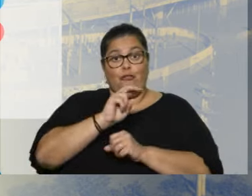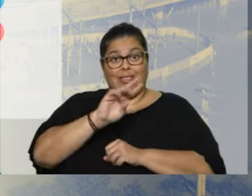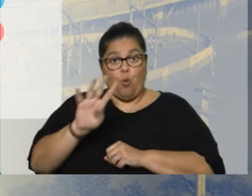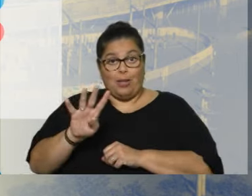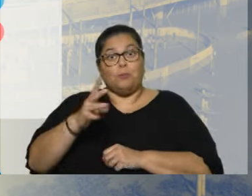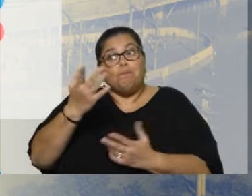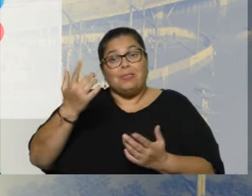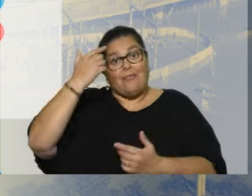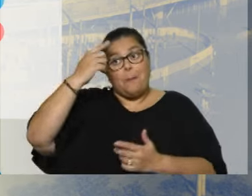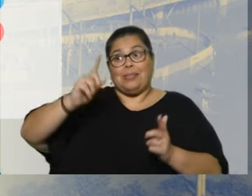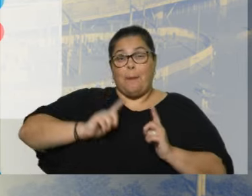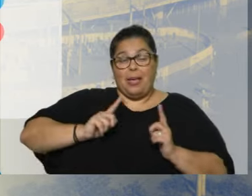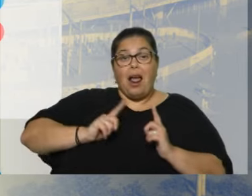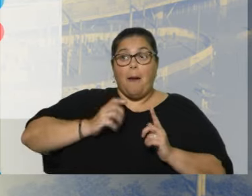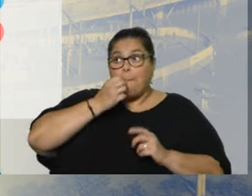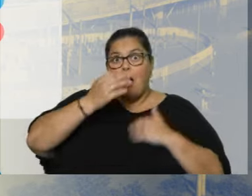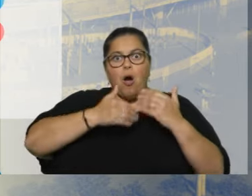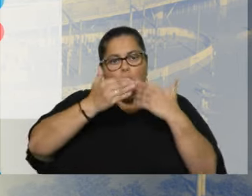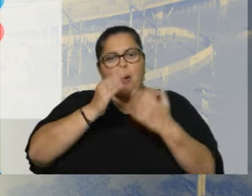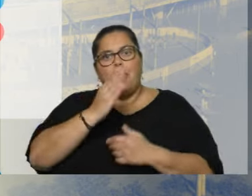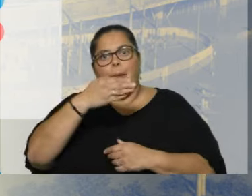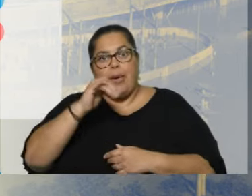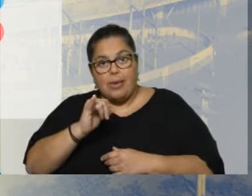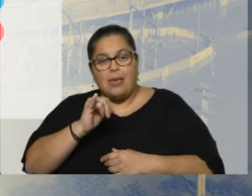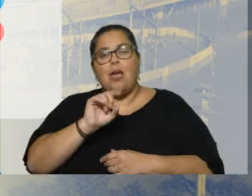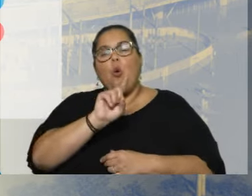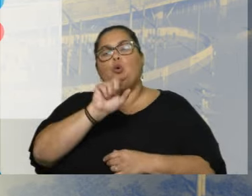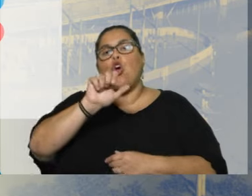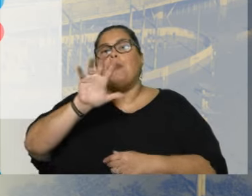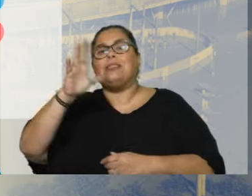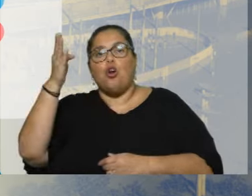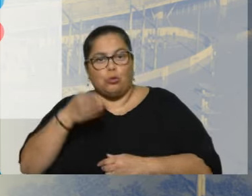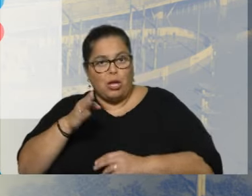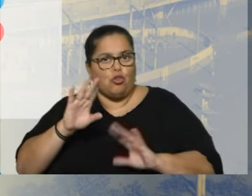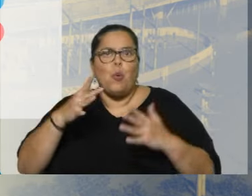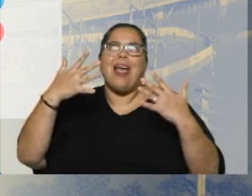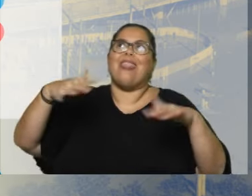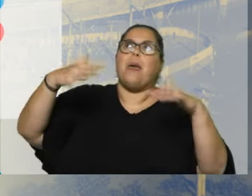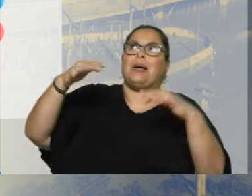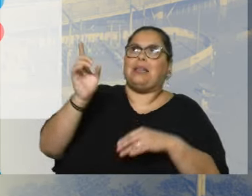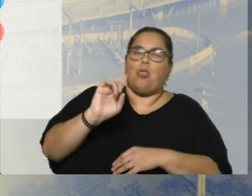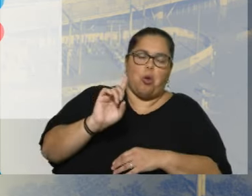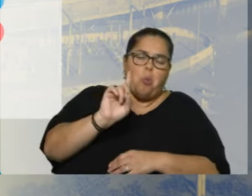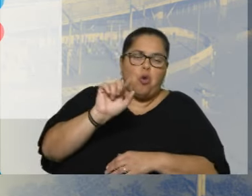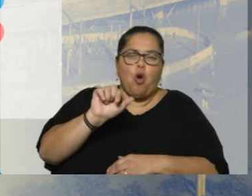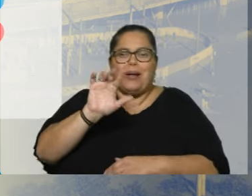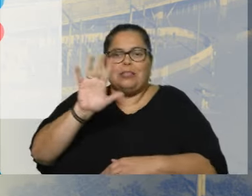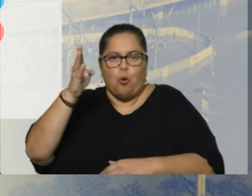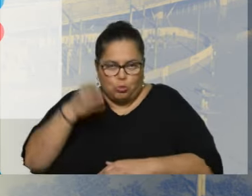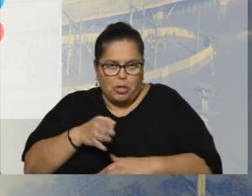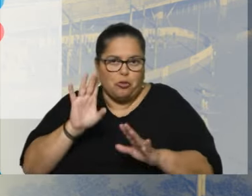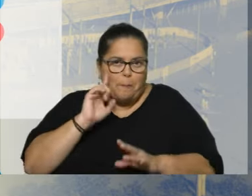incremento del PIB para Brasil este año de 1.5%. No era mucho. Brasil no iba a crecer o no había